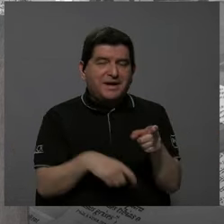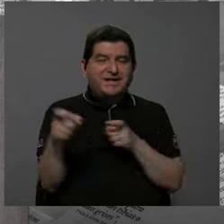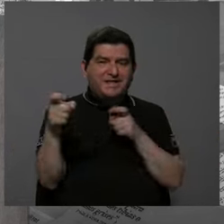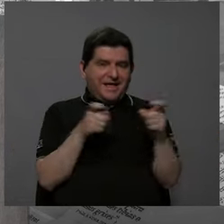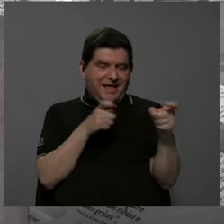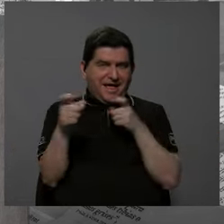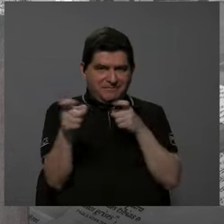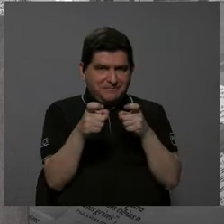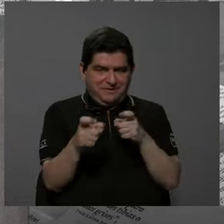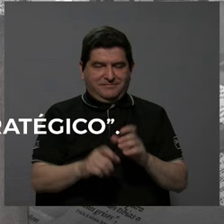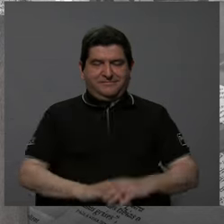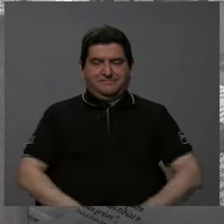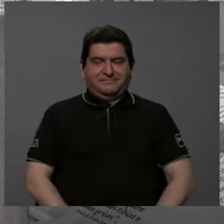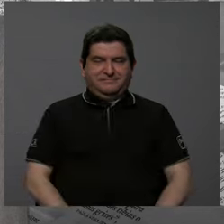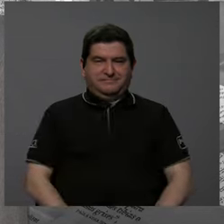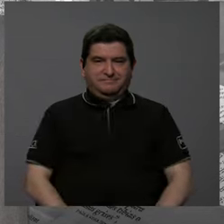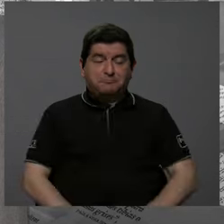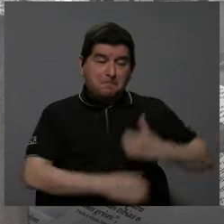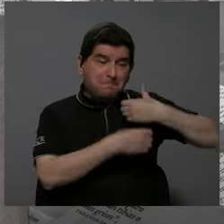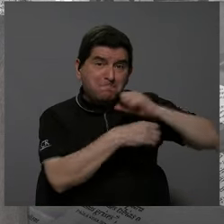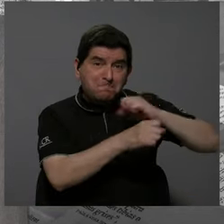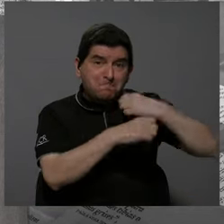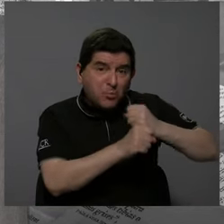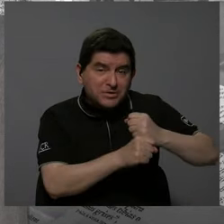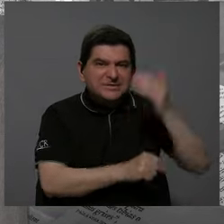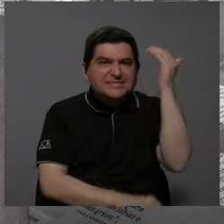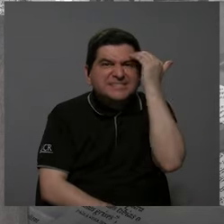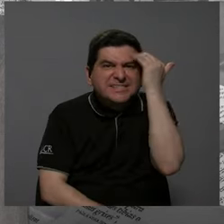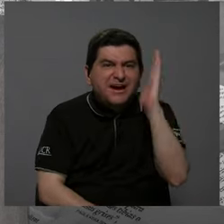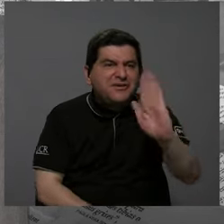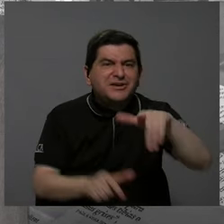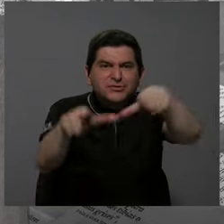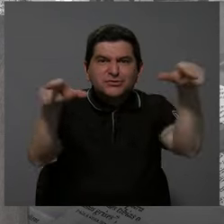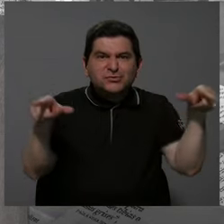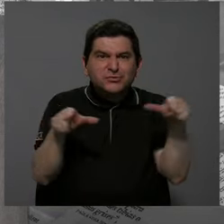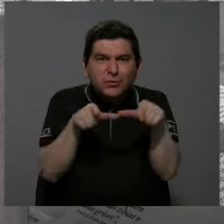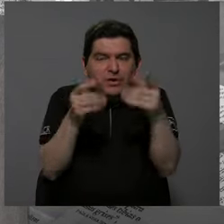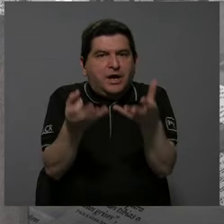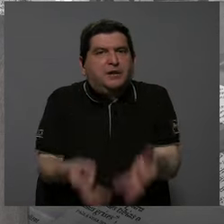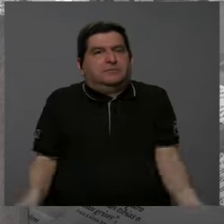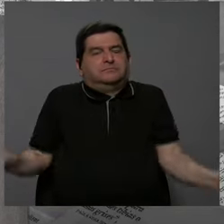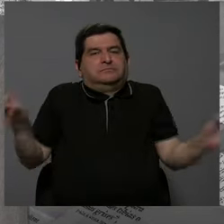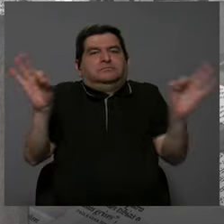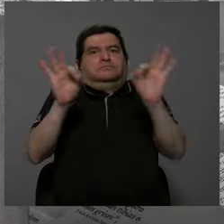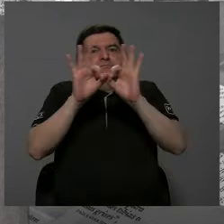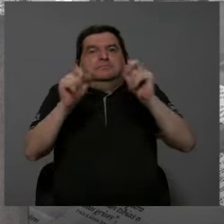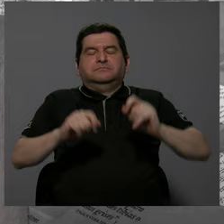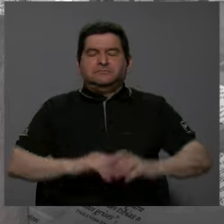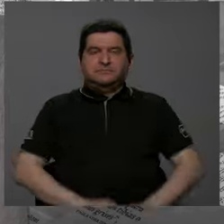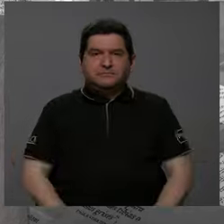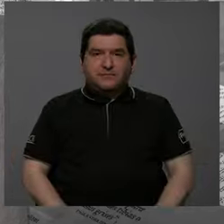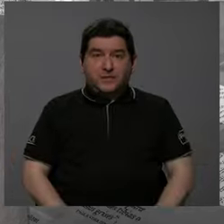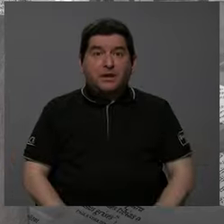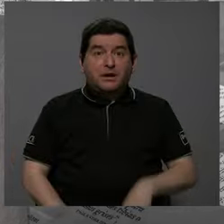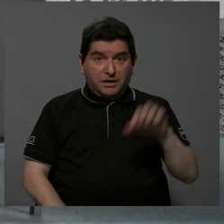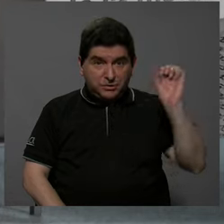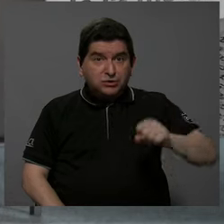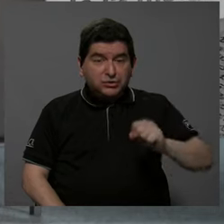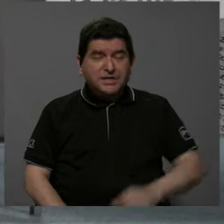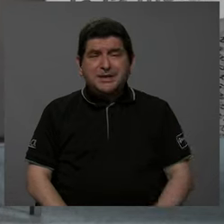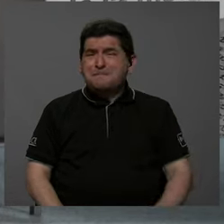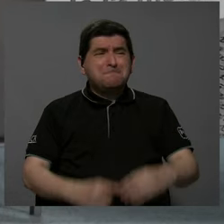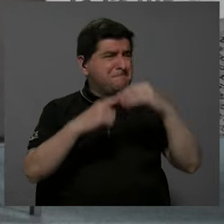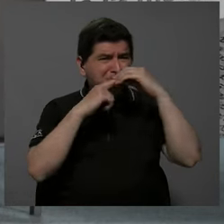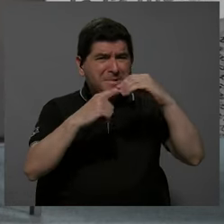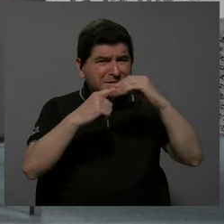administra. Entonces, para las municipalidades, conocer su territorio es estratégico. Es lo más importante. Es lo